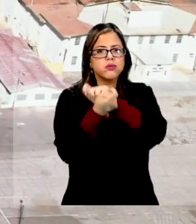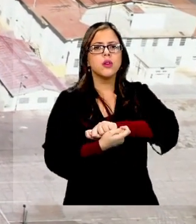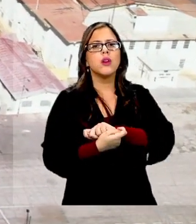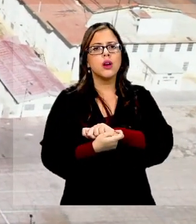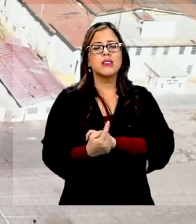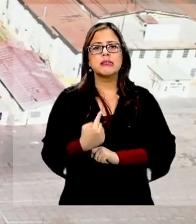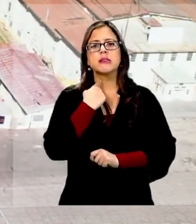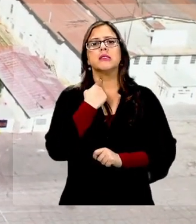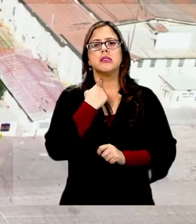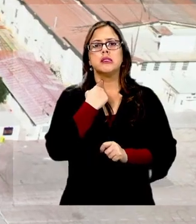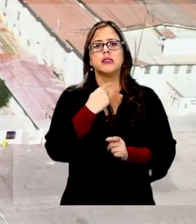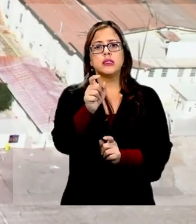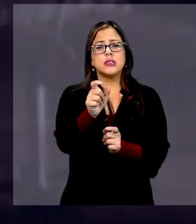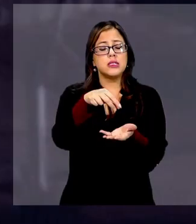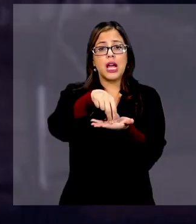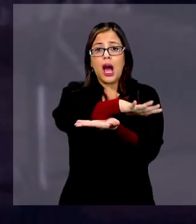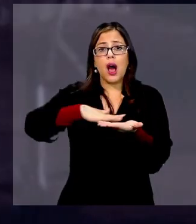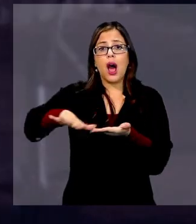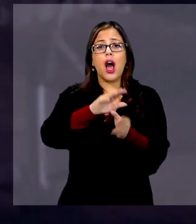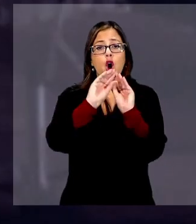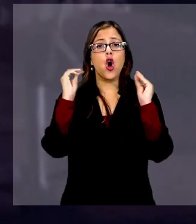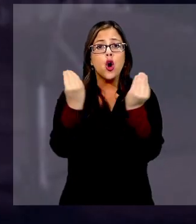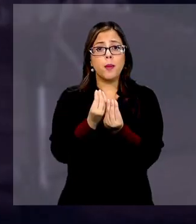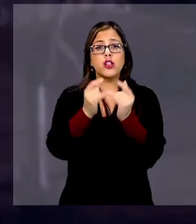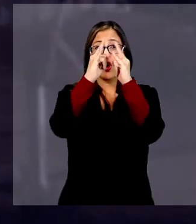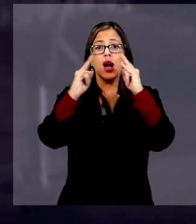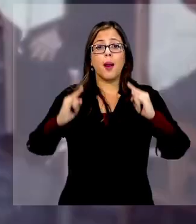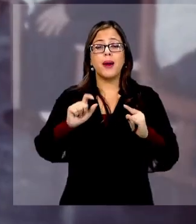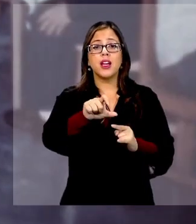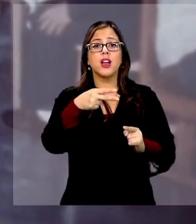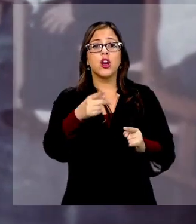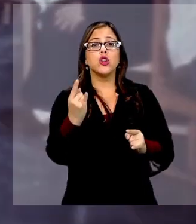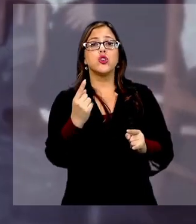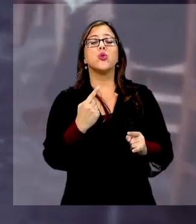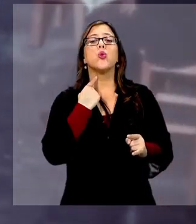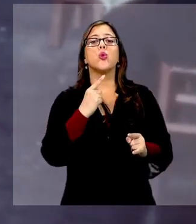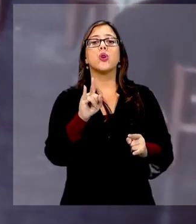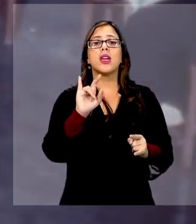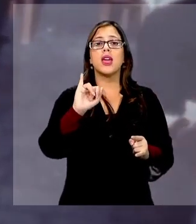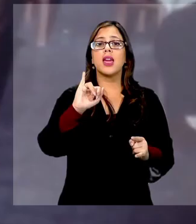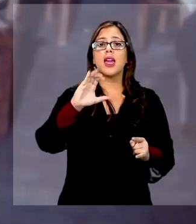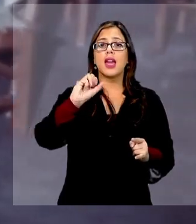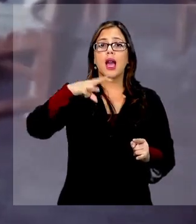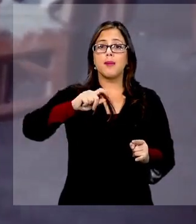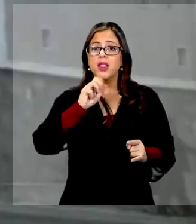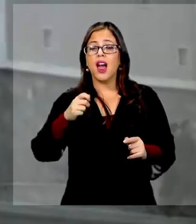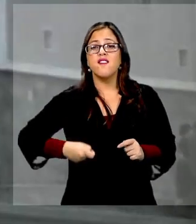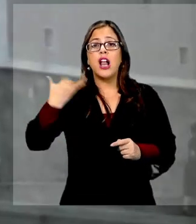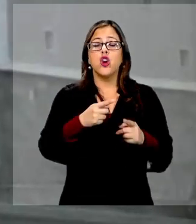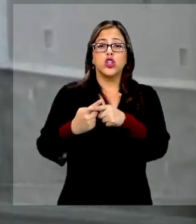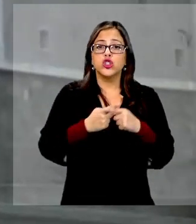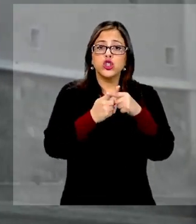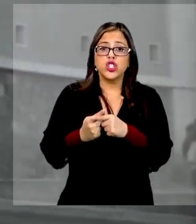significado y afectaría al poblado completo. El campamento de Chukicamata tiene valores históricos, sociales, territoriales,